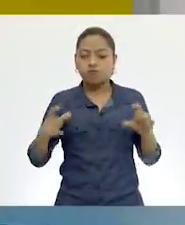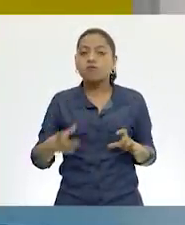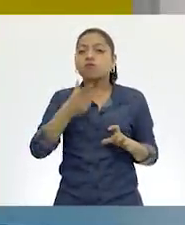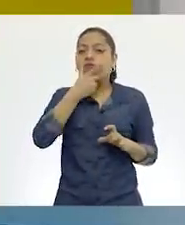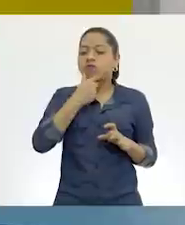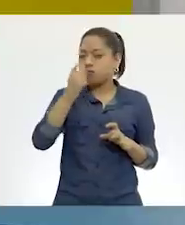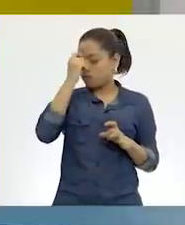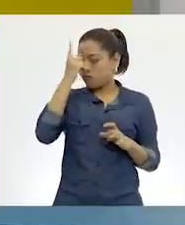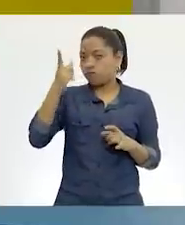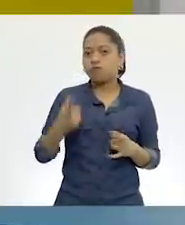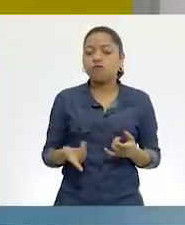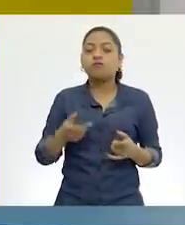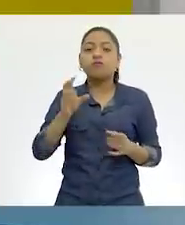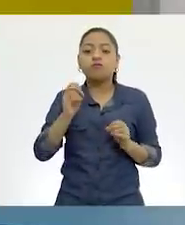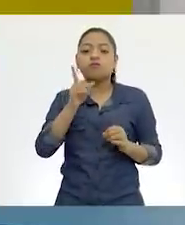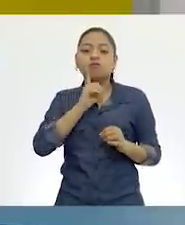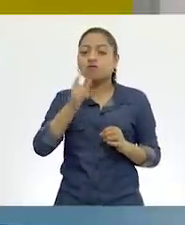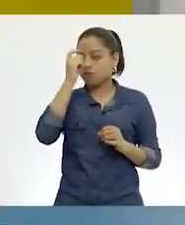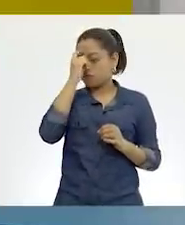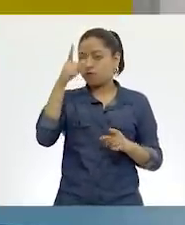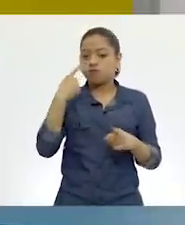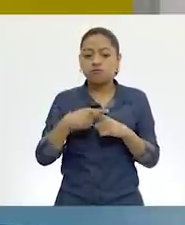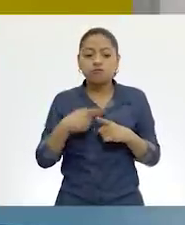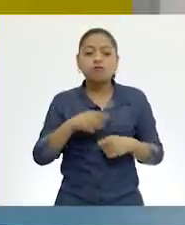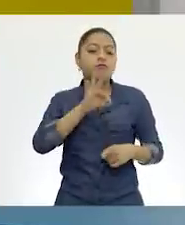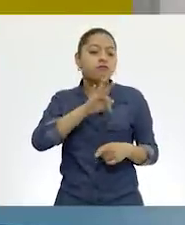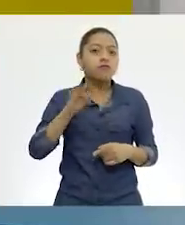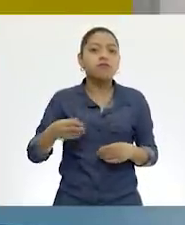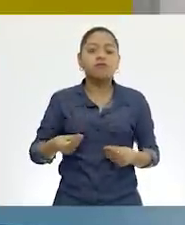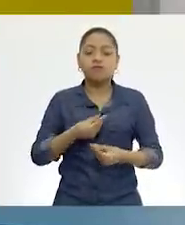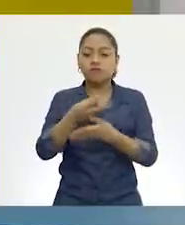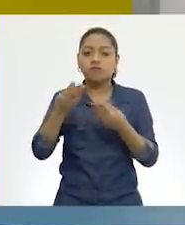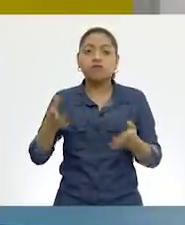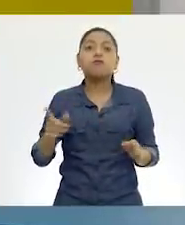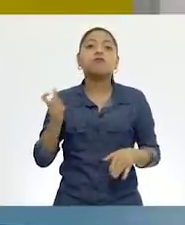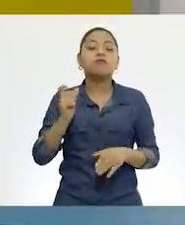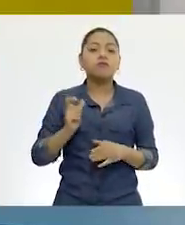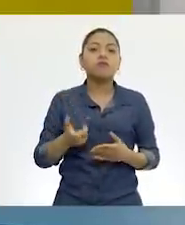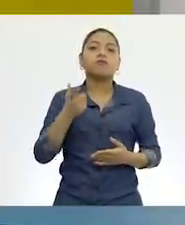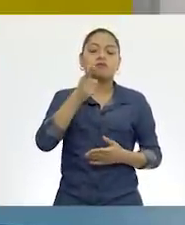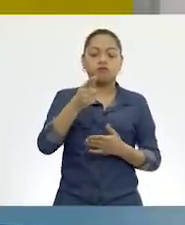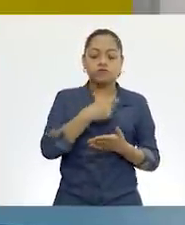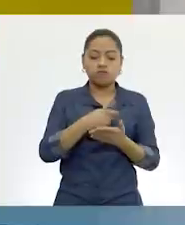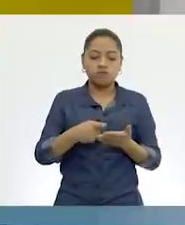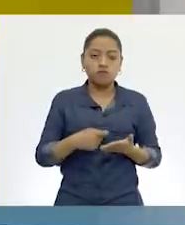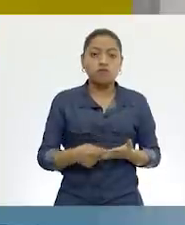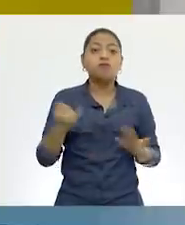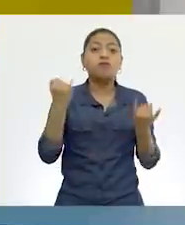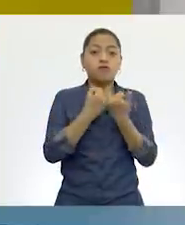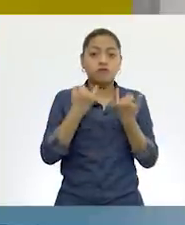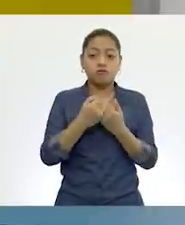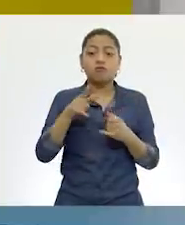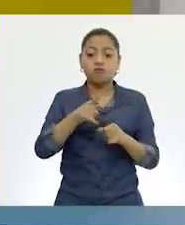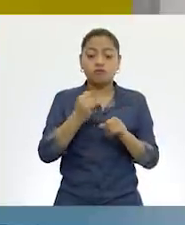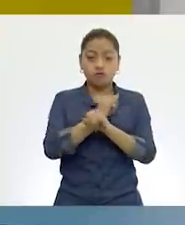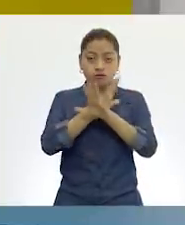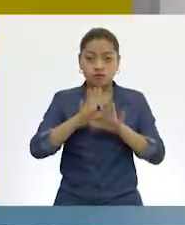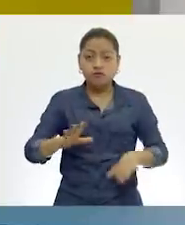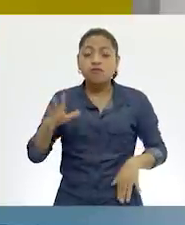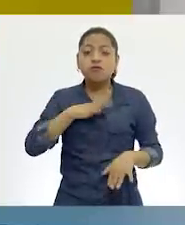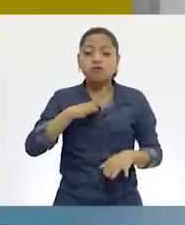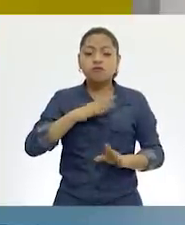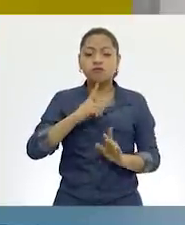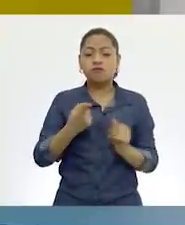tú precisamente puedas constatar ese artículo, en qué fuentes se sustenta la información que está